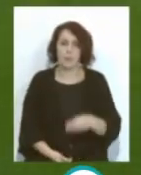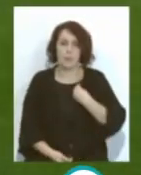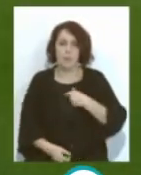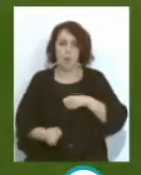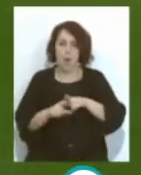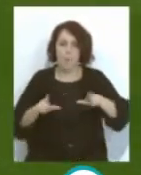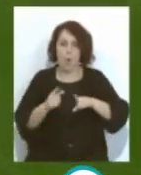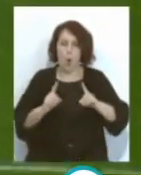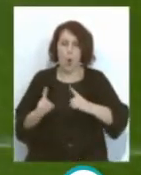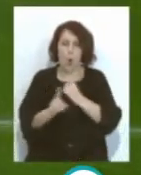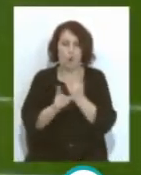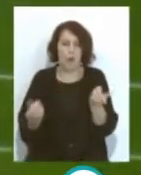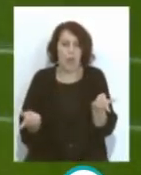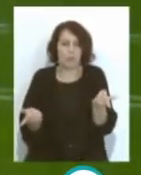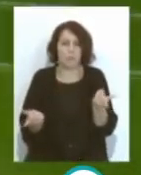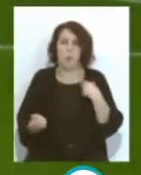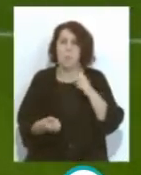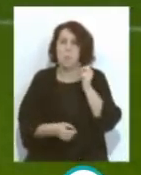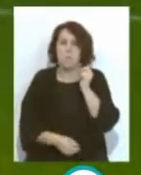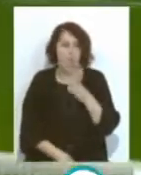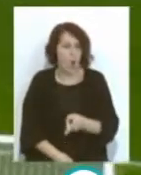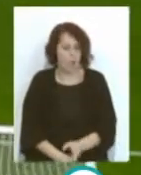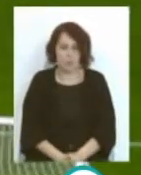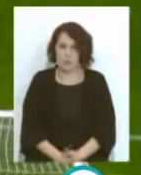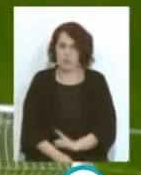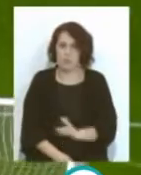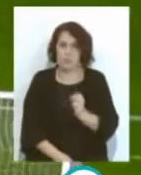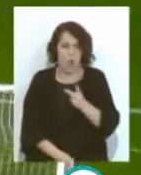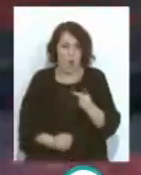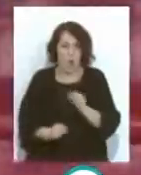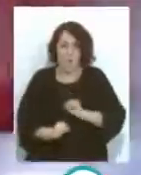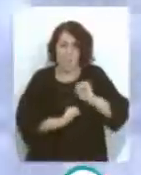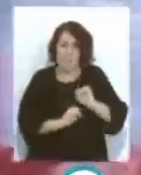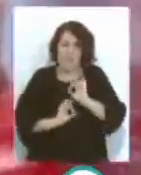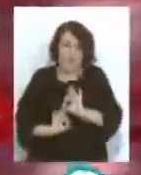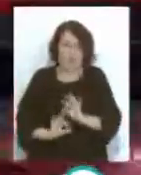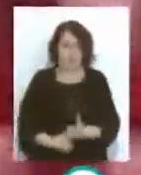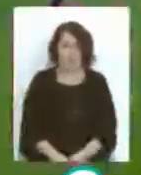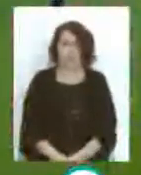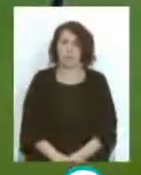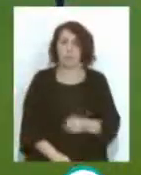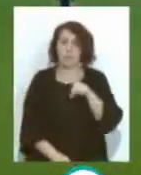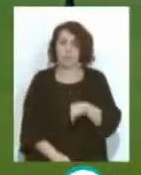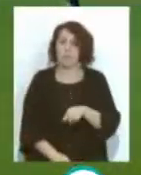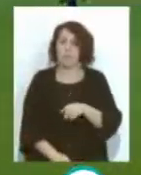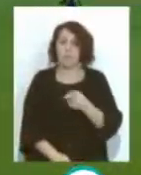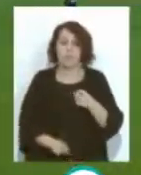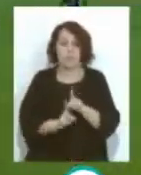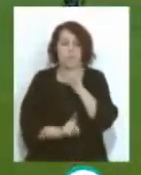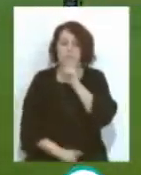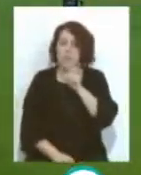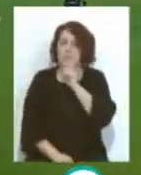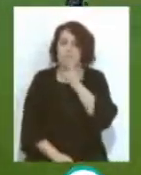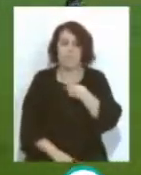campo Contrario Con lo cual Lo peor Que se puede tener De un defensa Y bueno Esto puso Muy cuesta arriba El